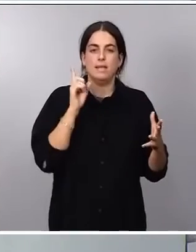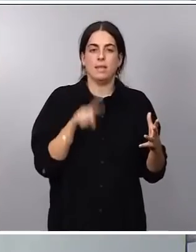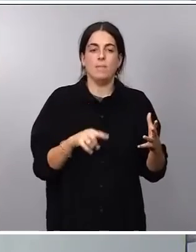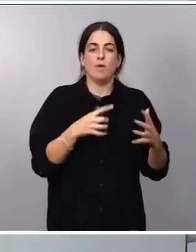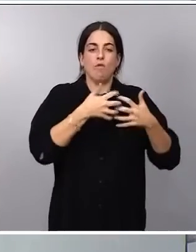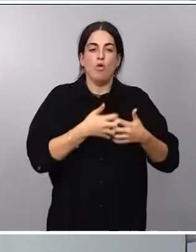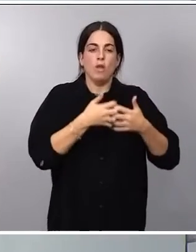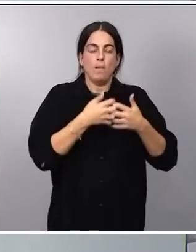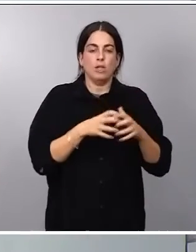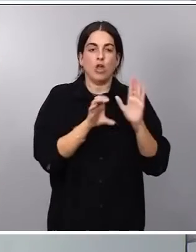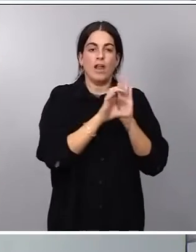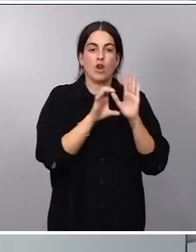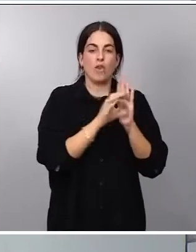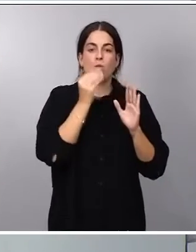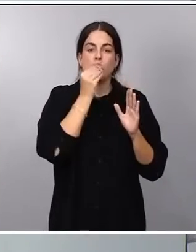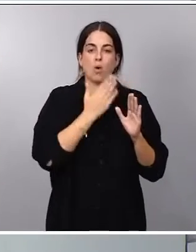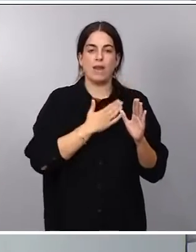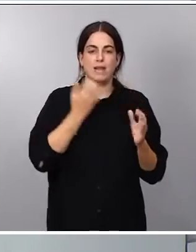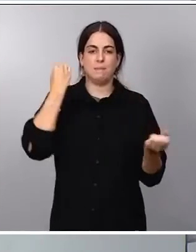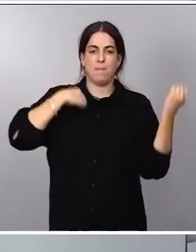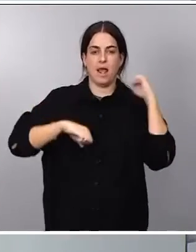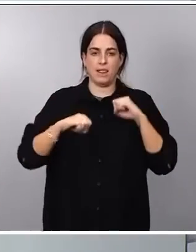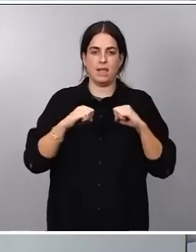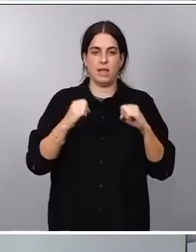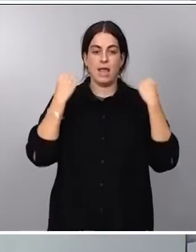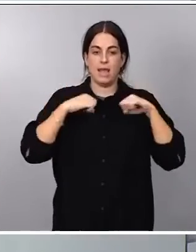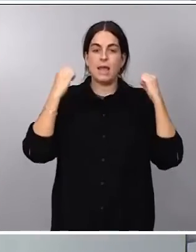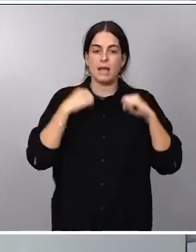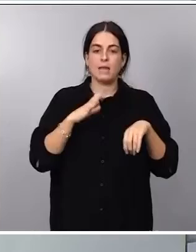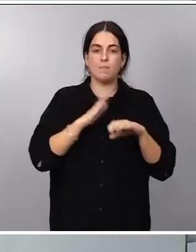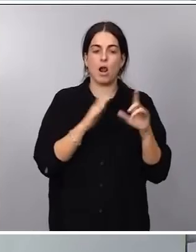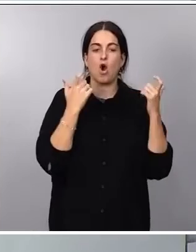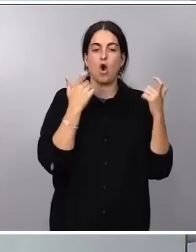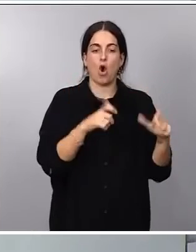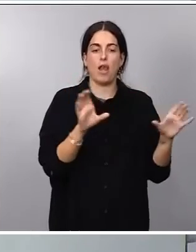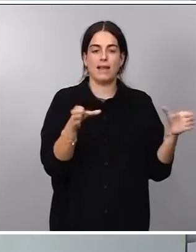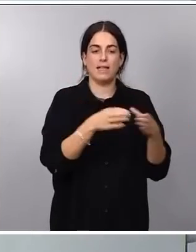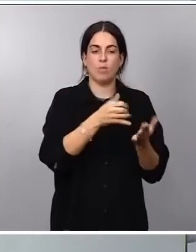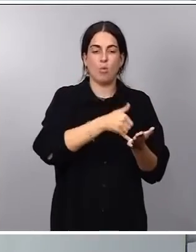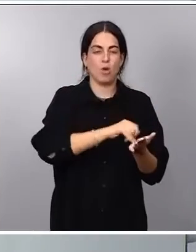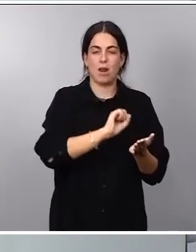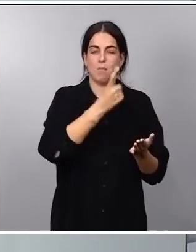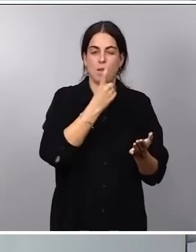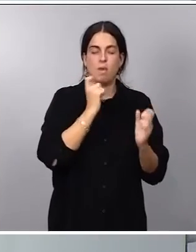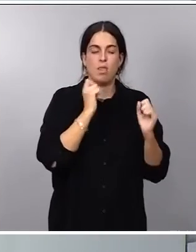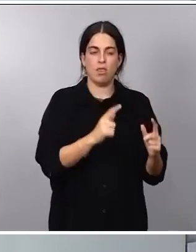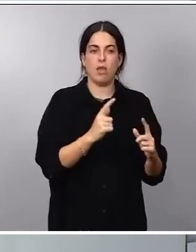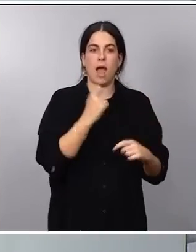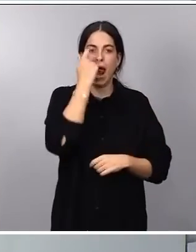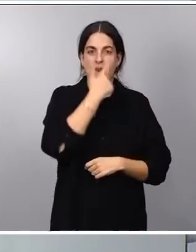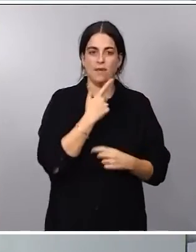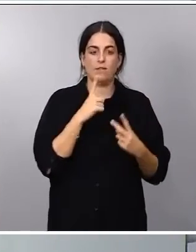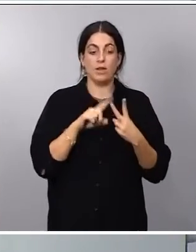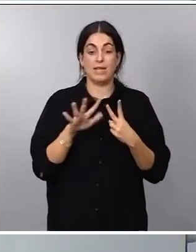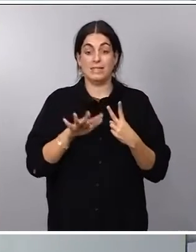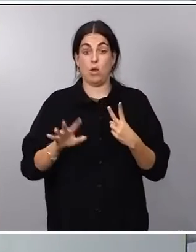Prácticas que ya existe para aliviar la situación de los colectivos más vulnerables y, en segundo lugar, establecer un